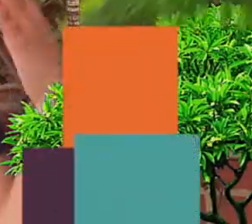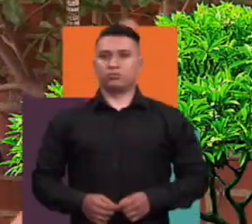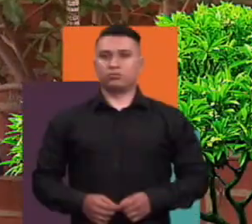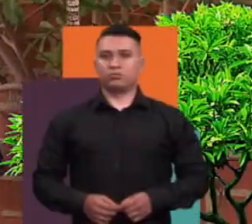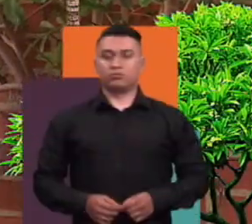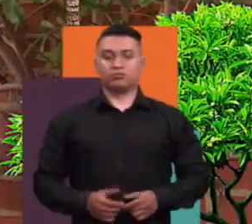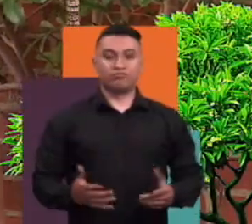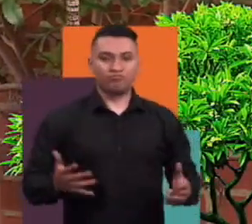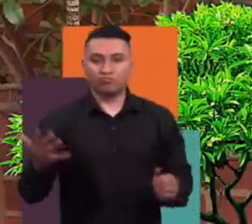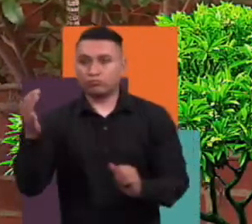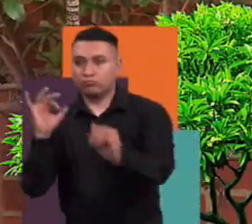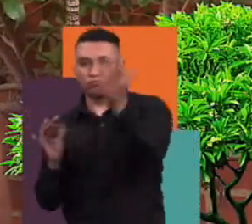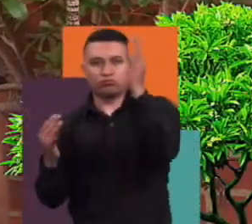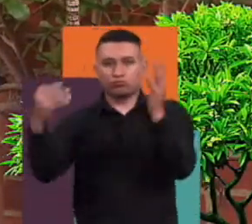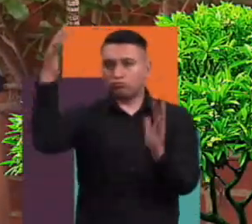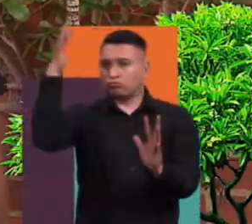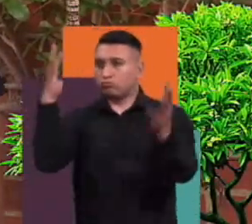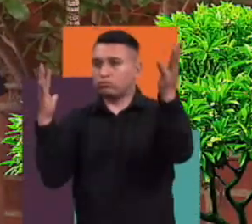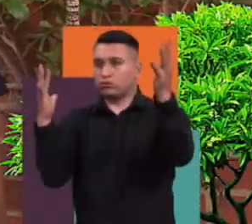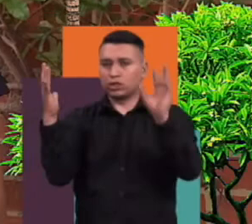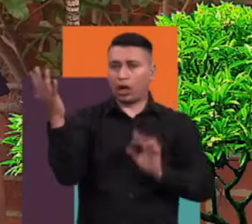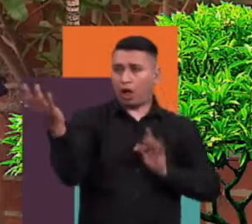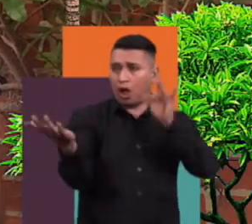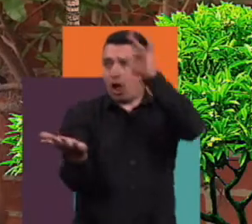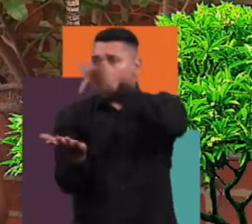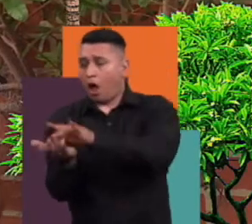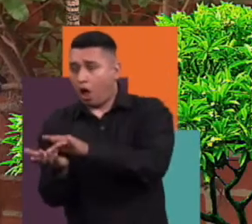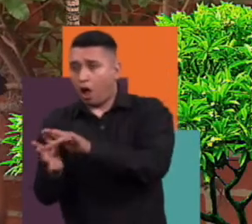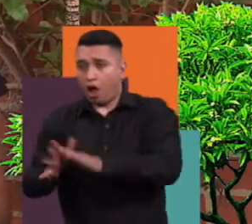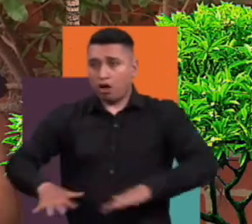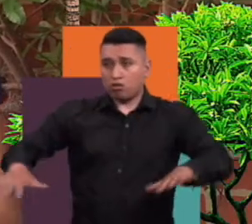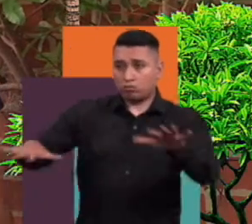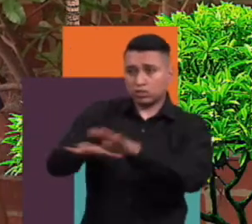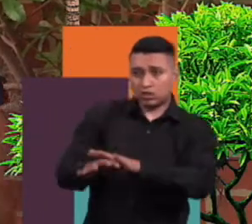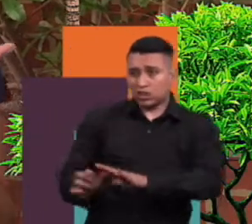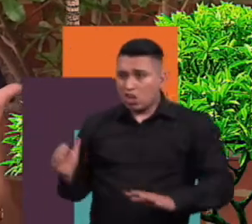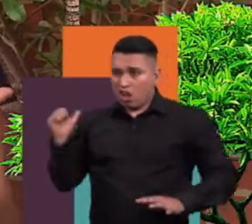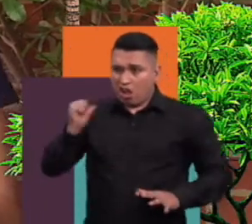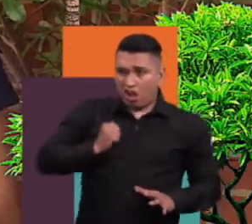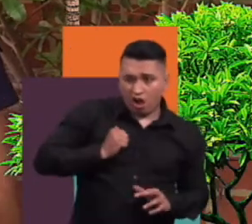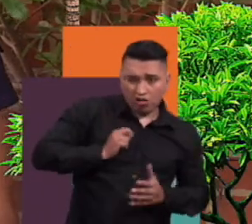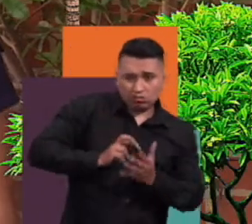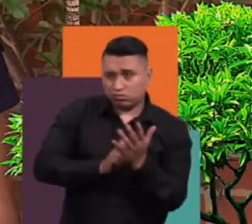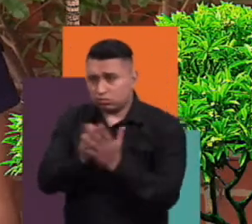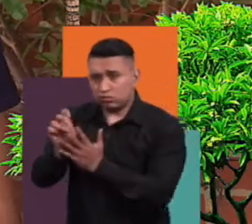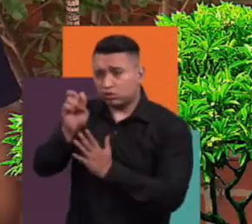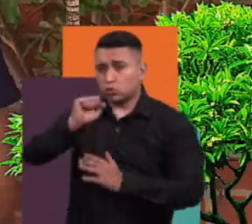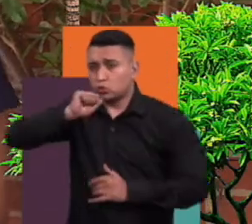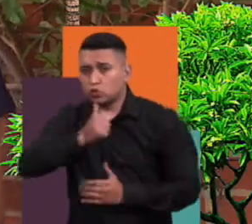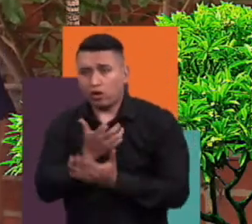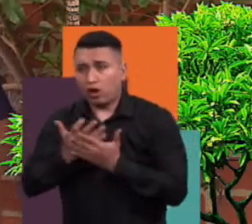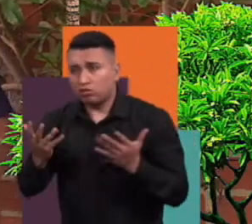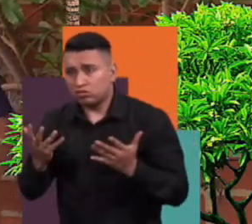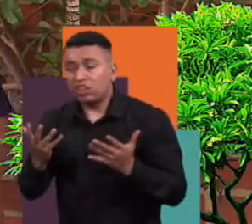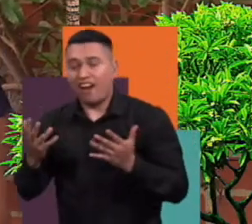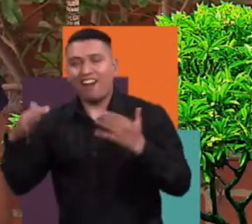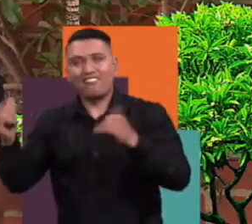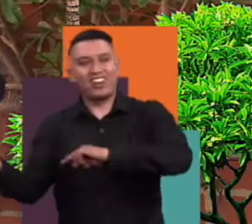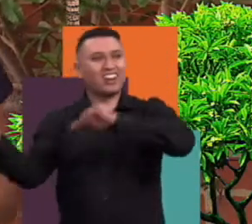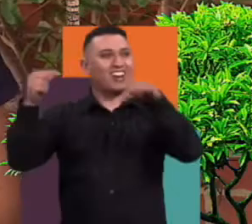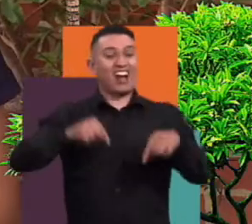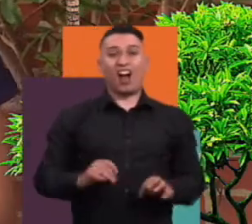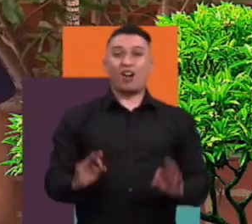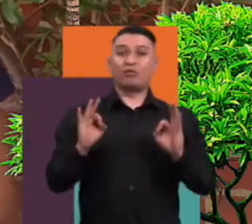La idea de enfrentarse con lo salvaje y lo desconocido, de aventurarse y salir victorioso mientras se disfruta y se sufre en el camino,